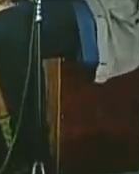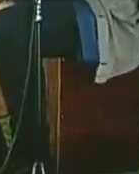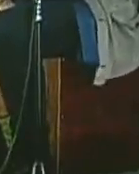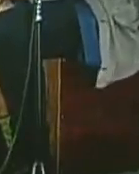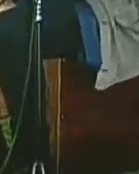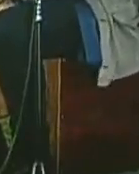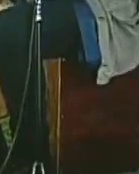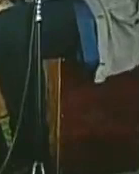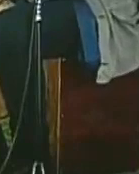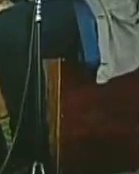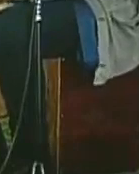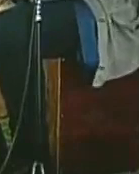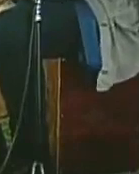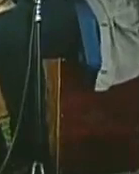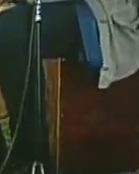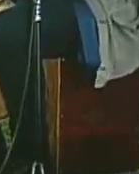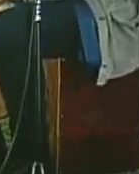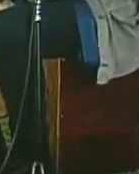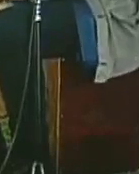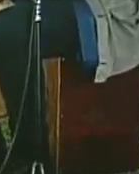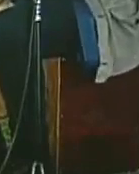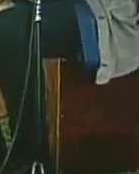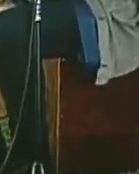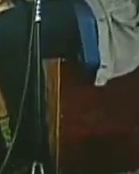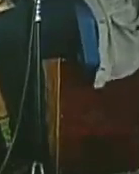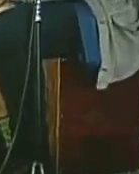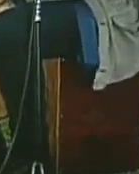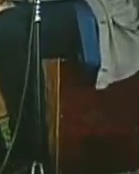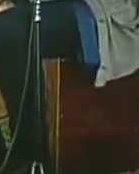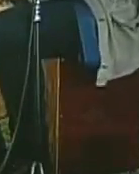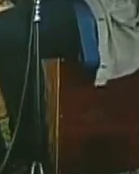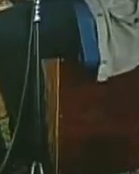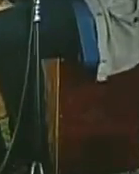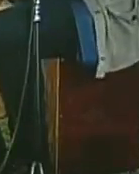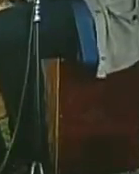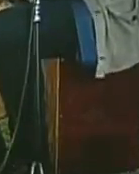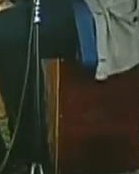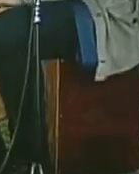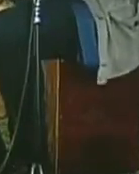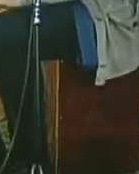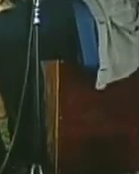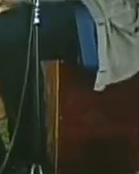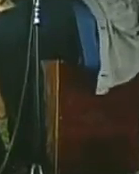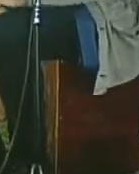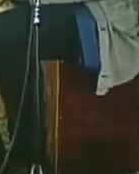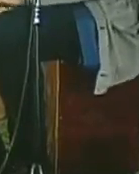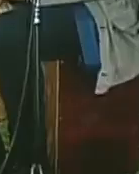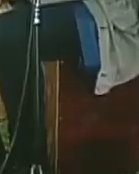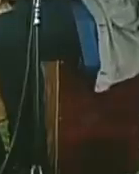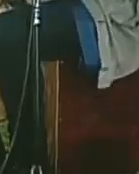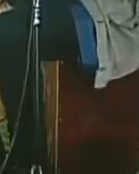climáticos, esa es la información, desde la Casona Cultural, aquí, de la Názoa, con ello, vamos a despedir, este contacto.